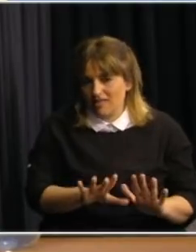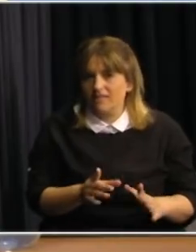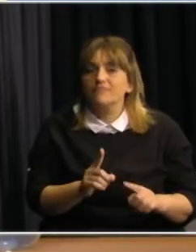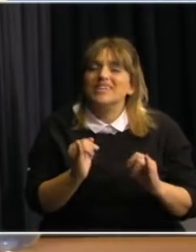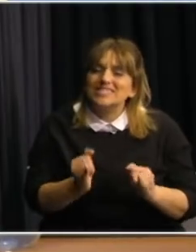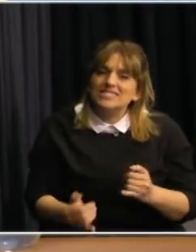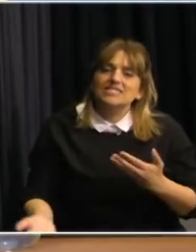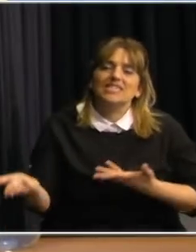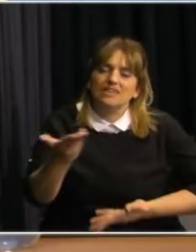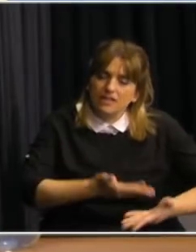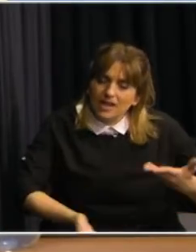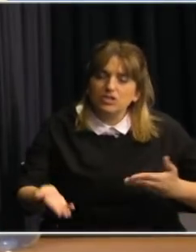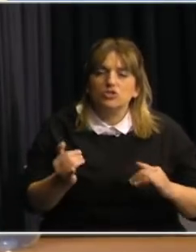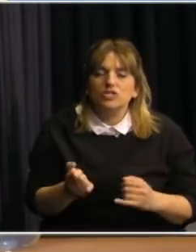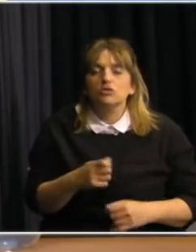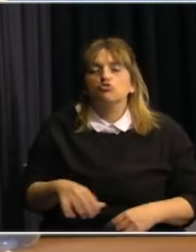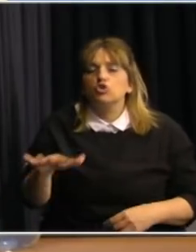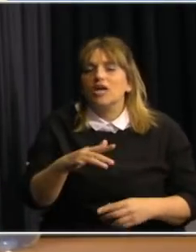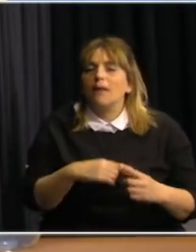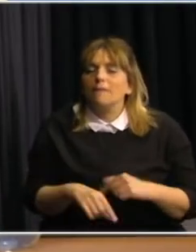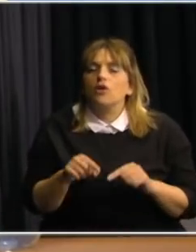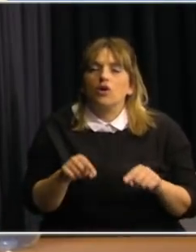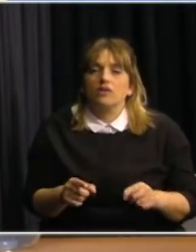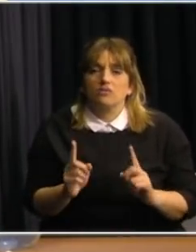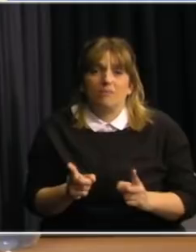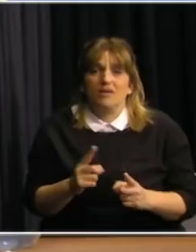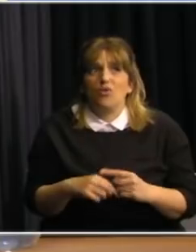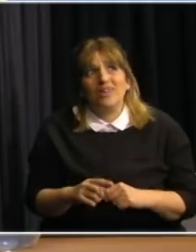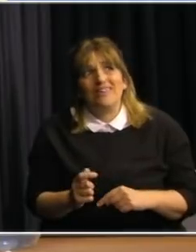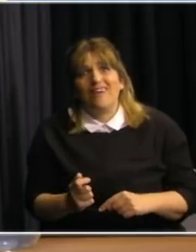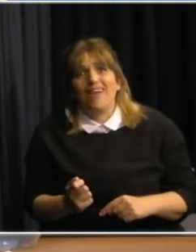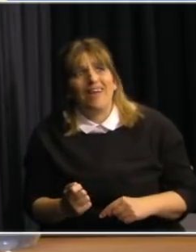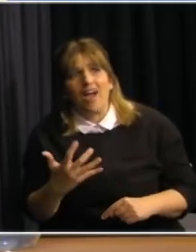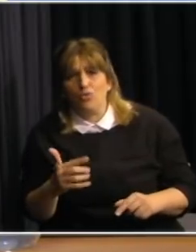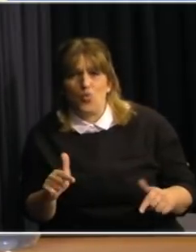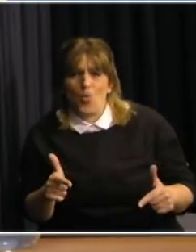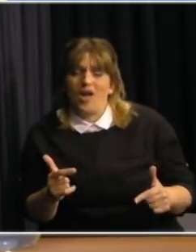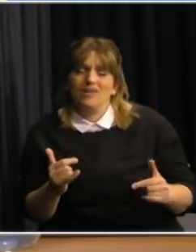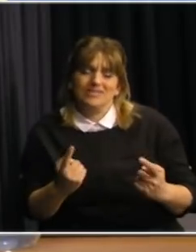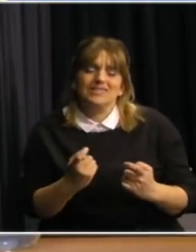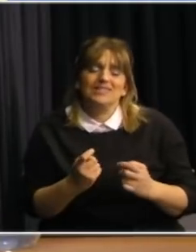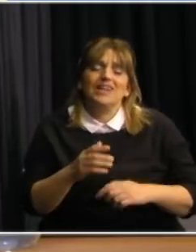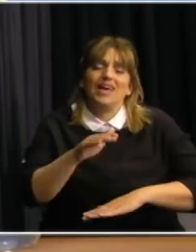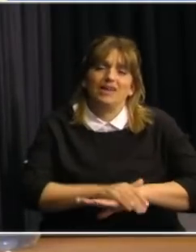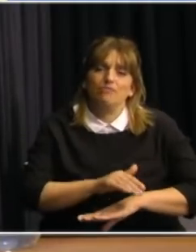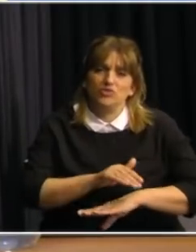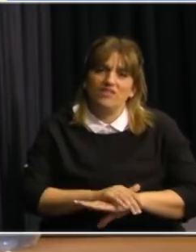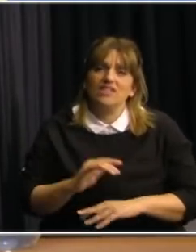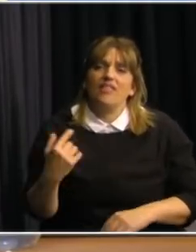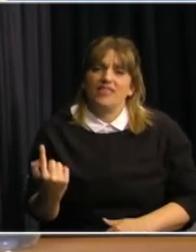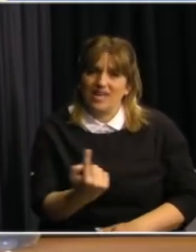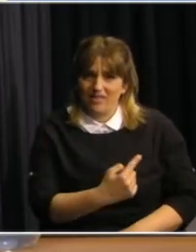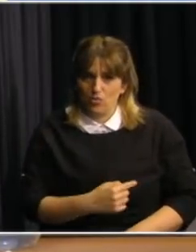interacción social. Estas medidas, además, son de bajo costo, pero requieren de la comprensión de cada uno de nosotros,